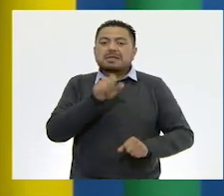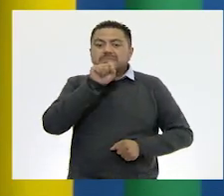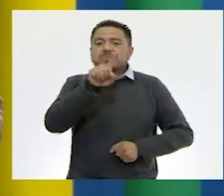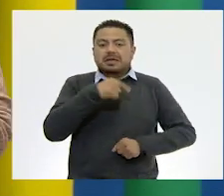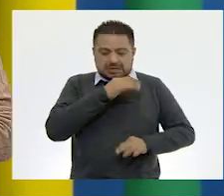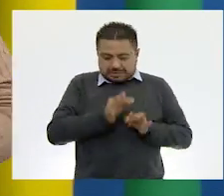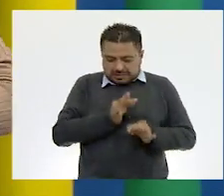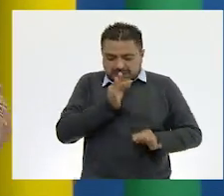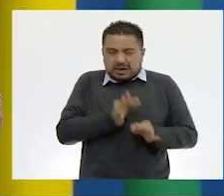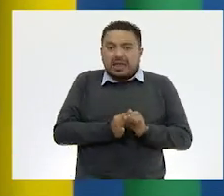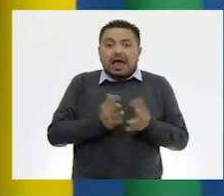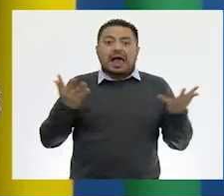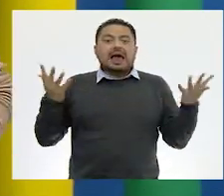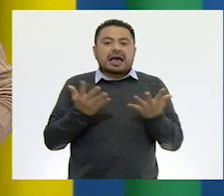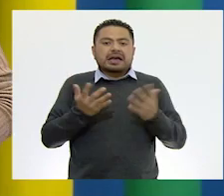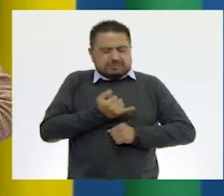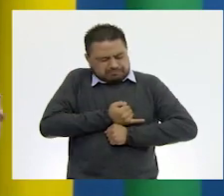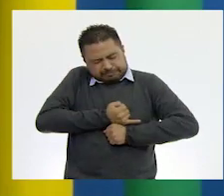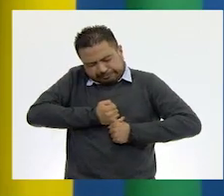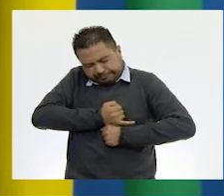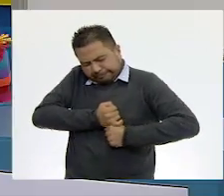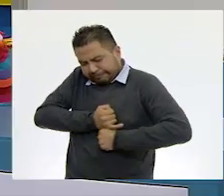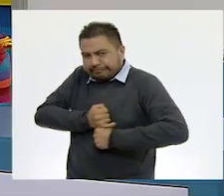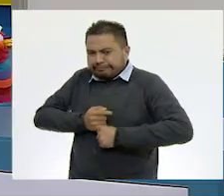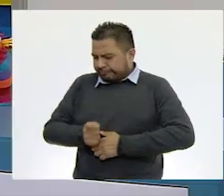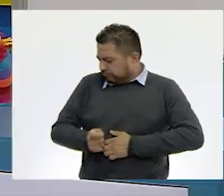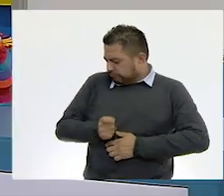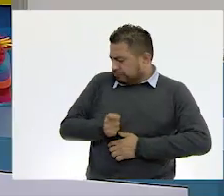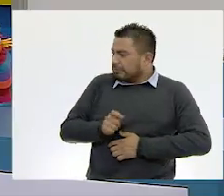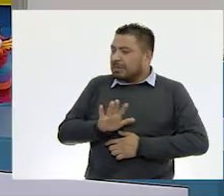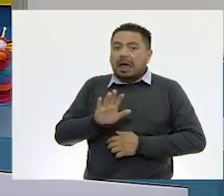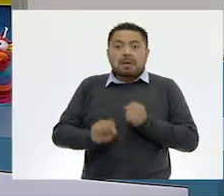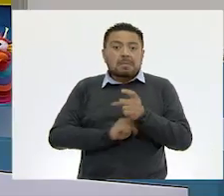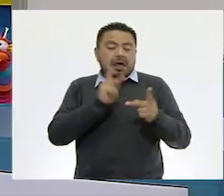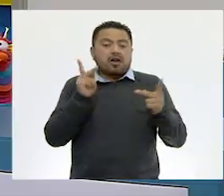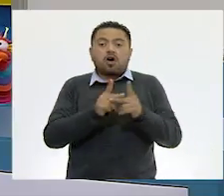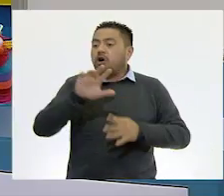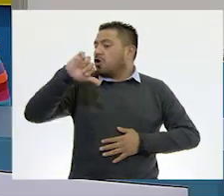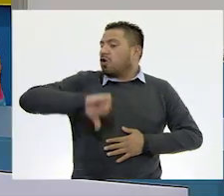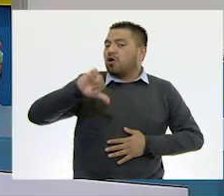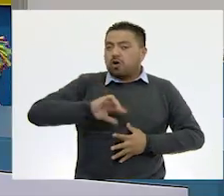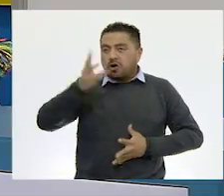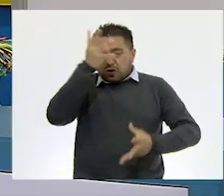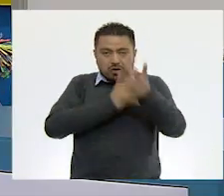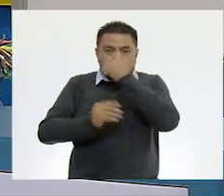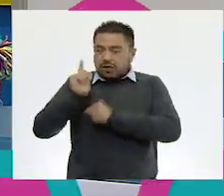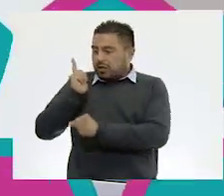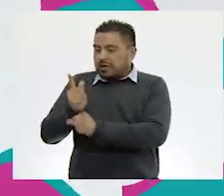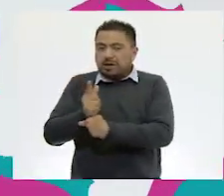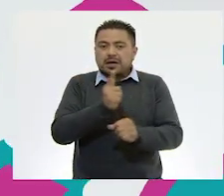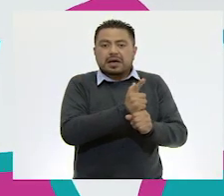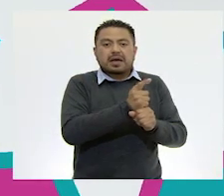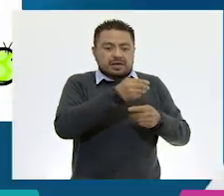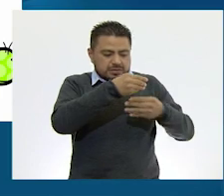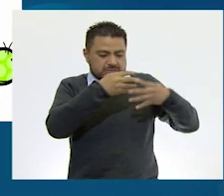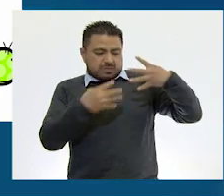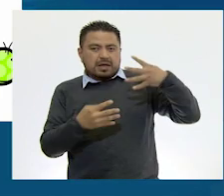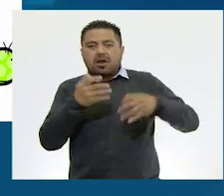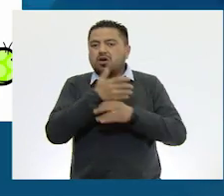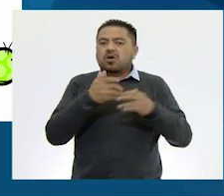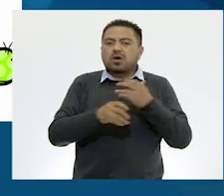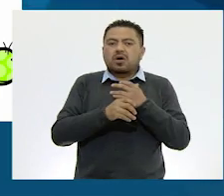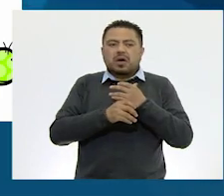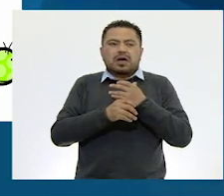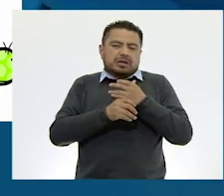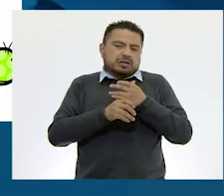ya estoy lista para ser una exploradora. ¡Perfecto Ale! Hoy aprenderemos a identificar las características de